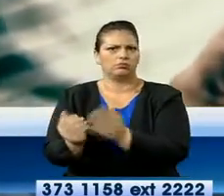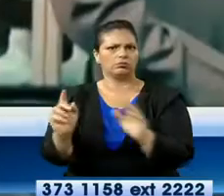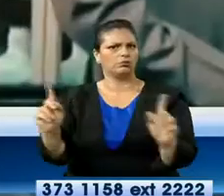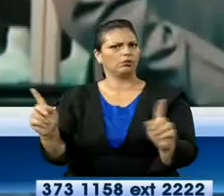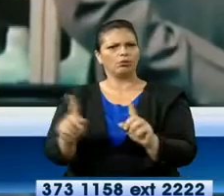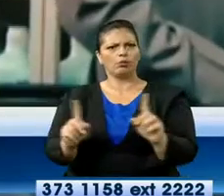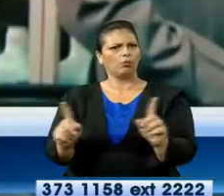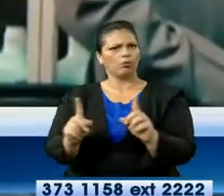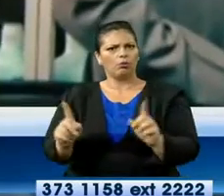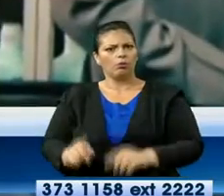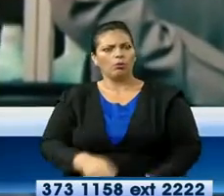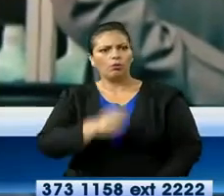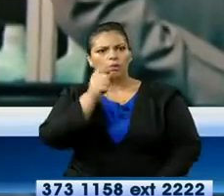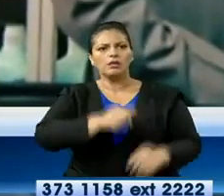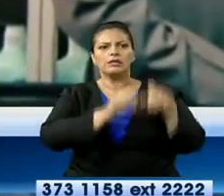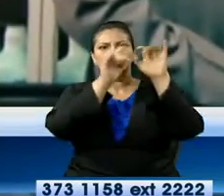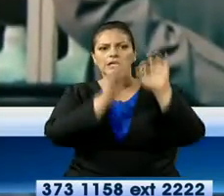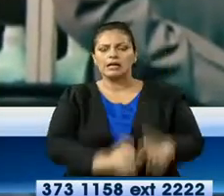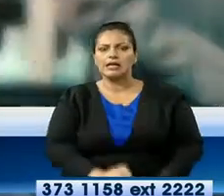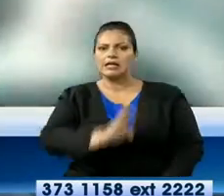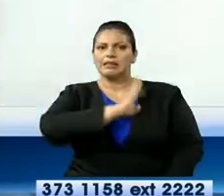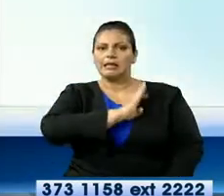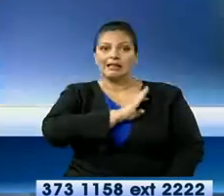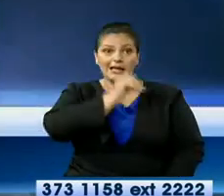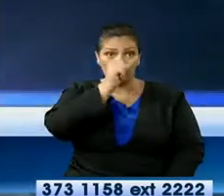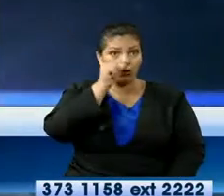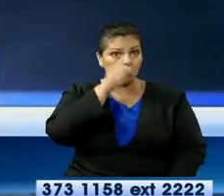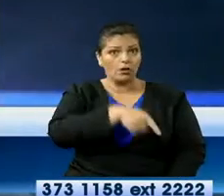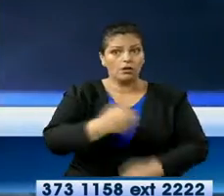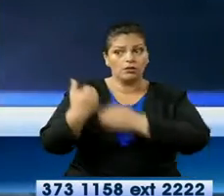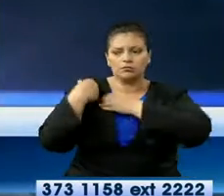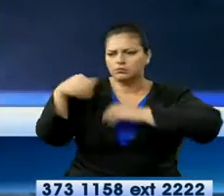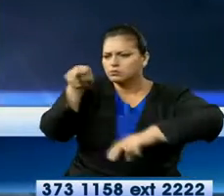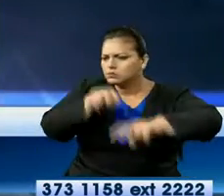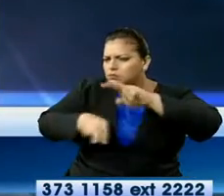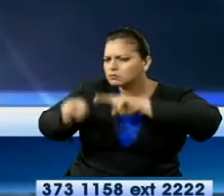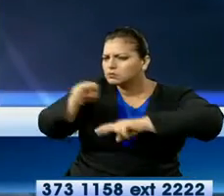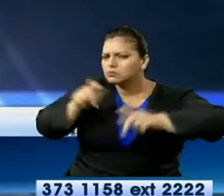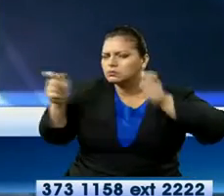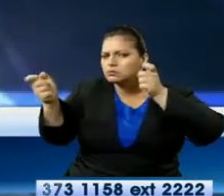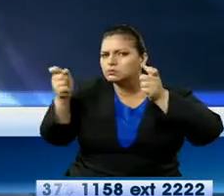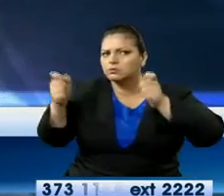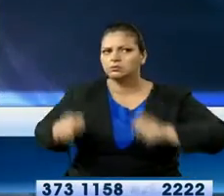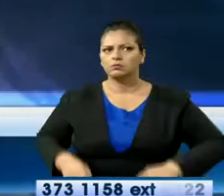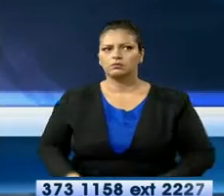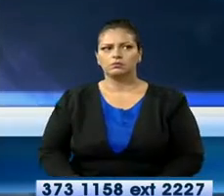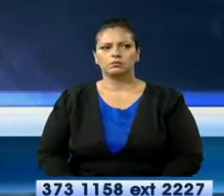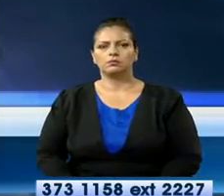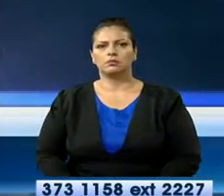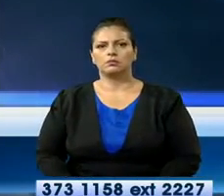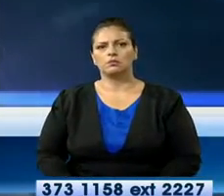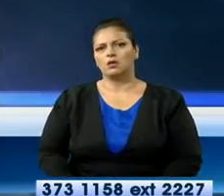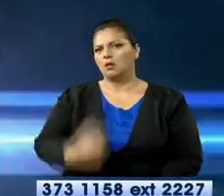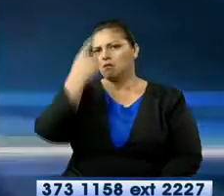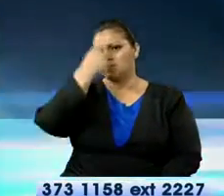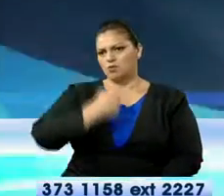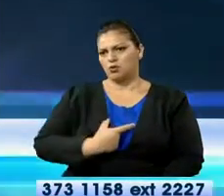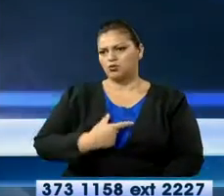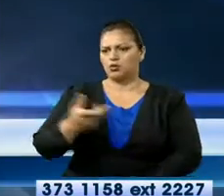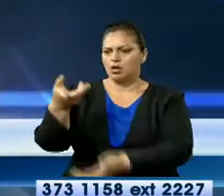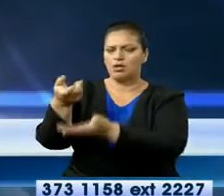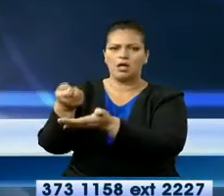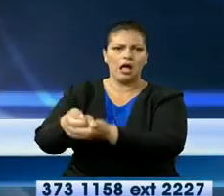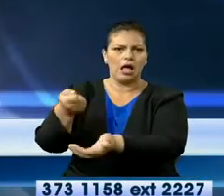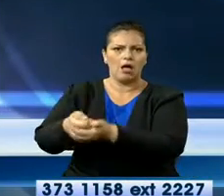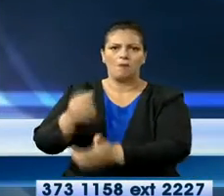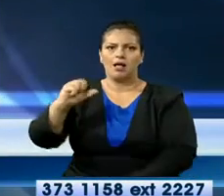por la Secretaría Técnica de Drogas. Estas sustancias se pueden desviar para usos ilícitos en